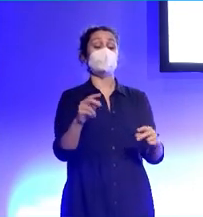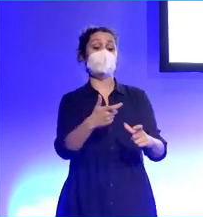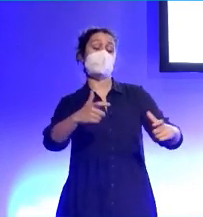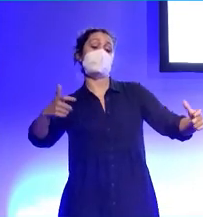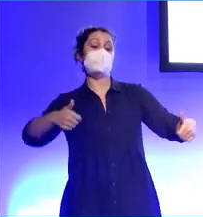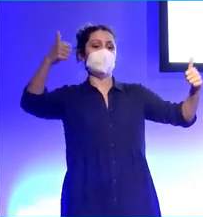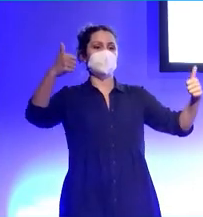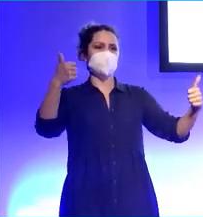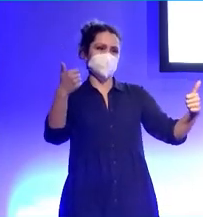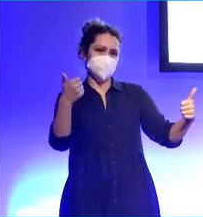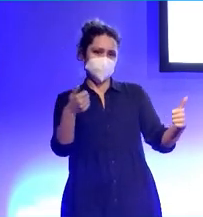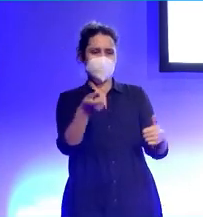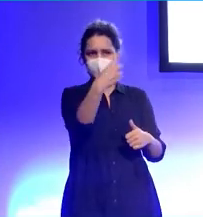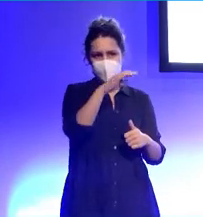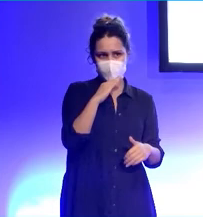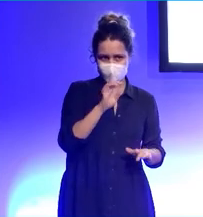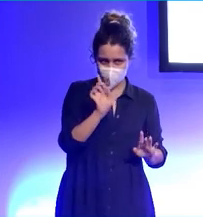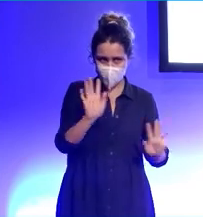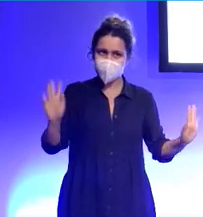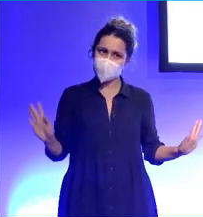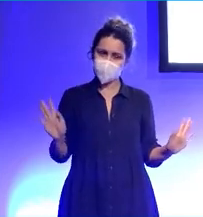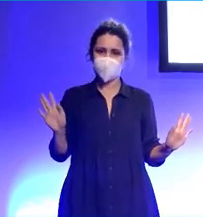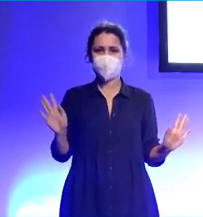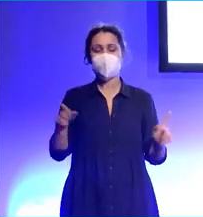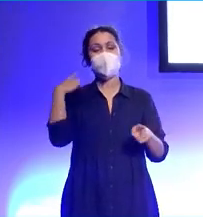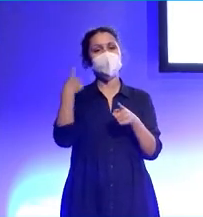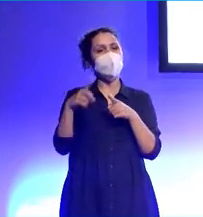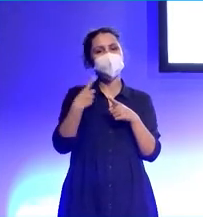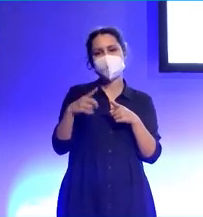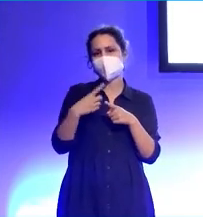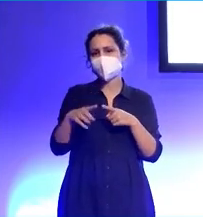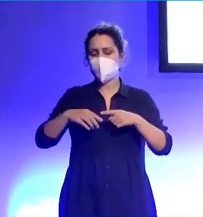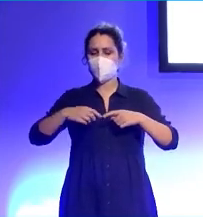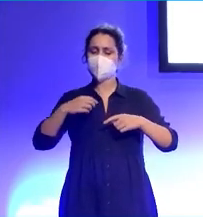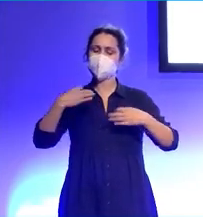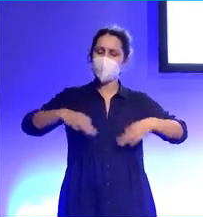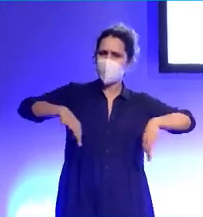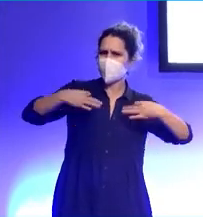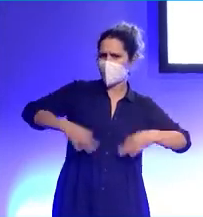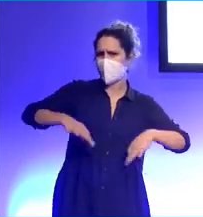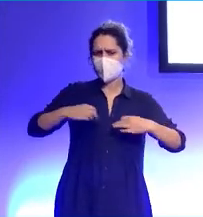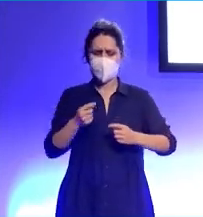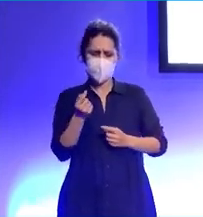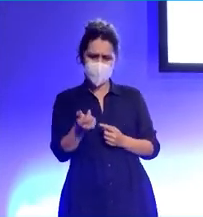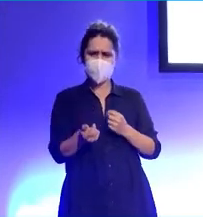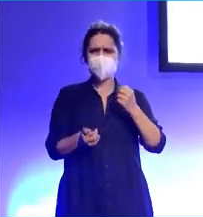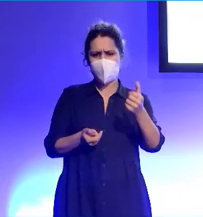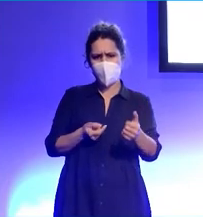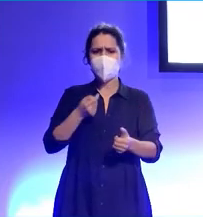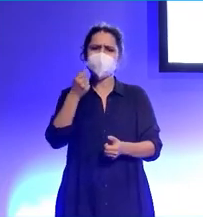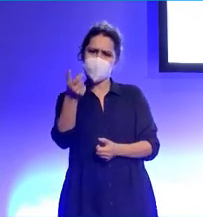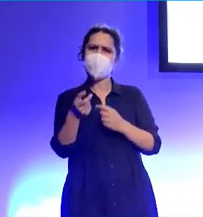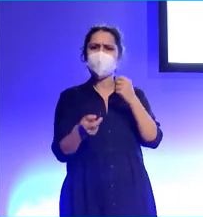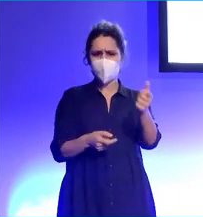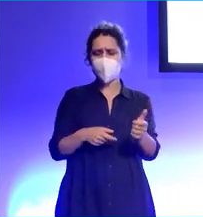me ofenda nadie, por favor. Se puede hacer las cosas de una forma orgánica, transparente, reconociendo las limitaciones y cultivando esa relación poquito a poquito.